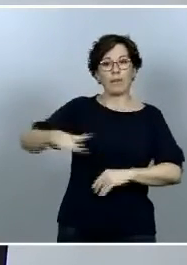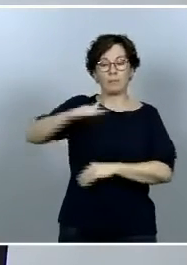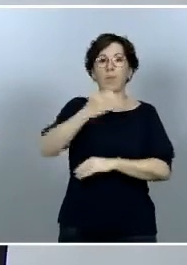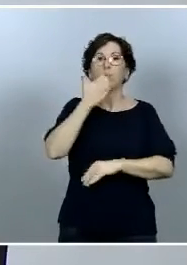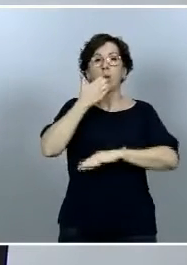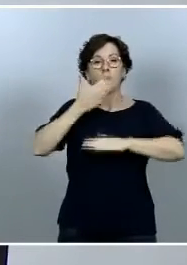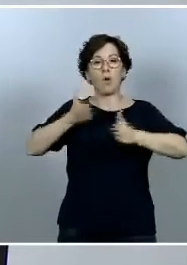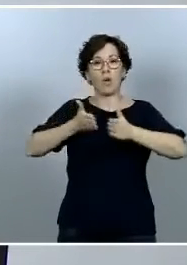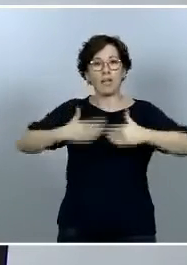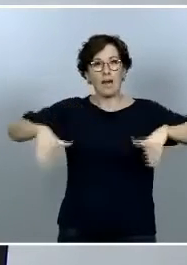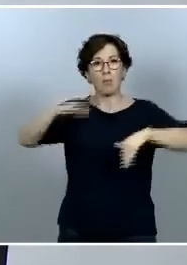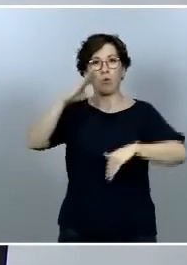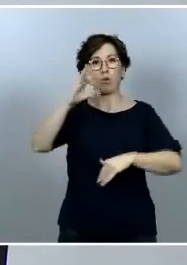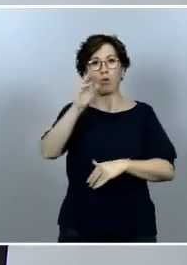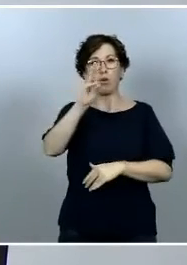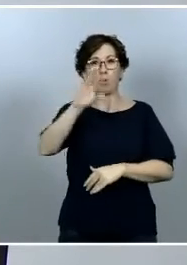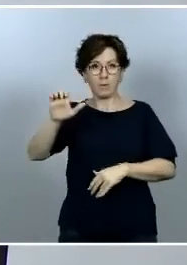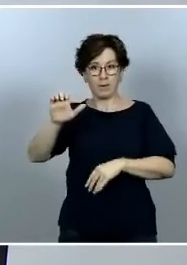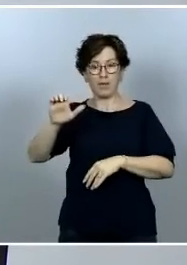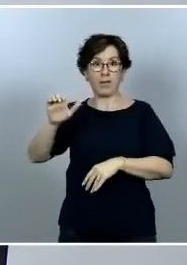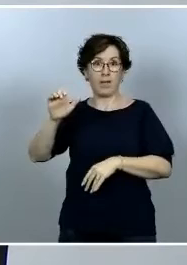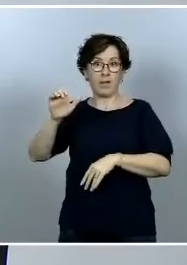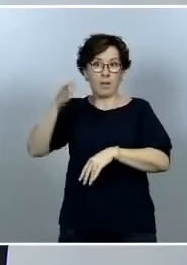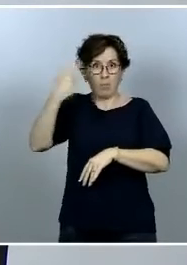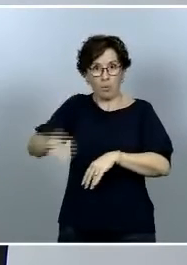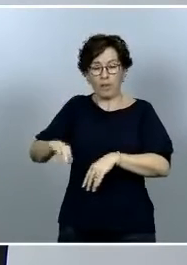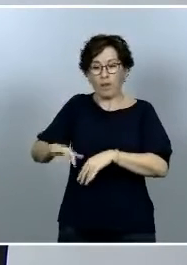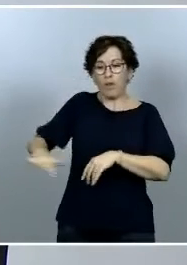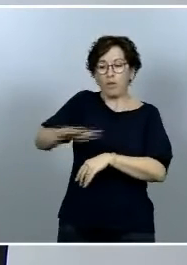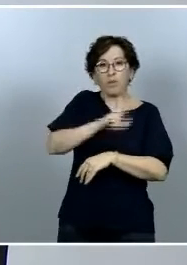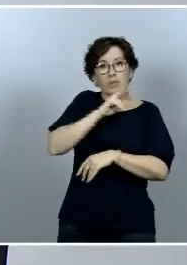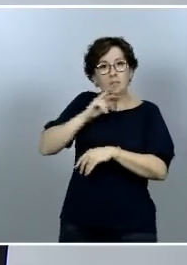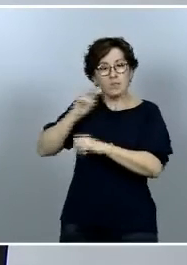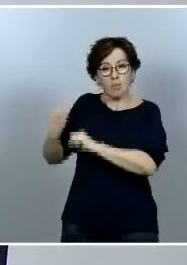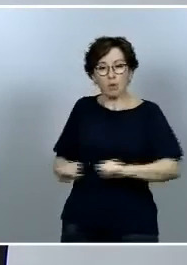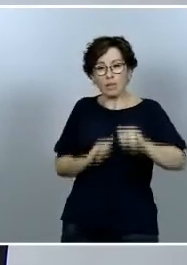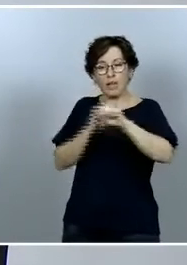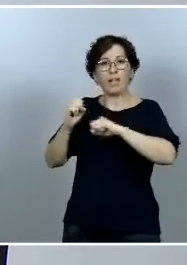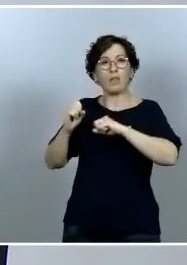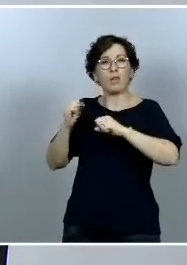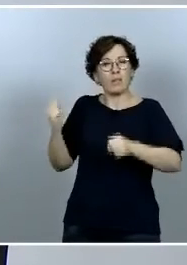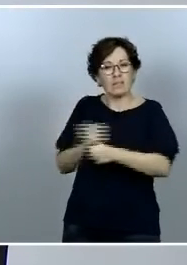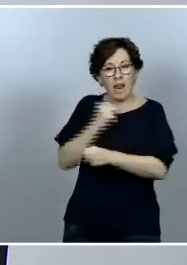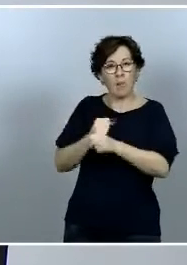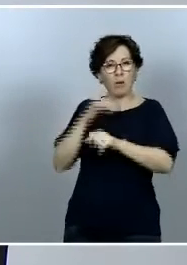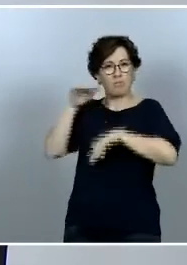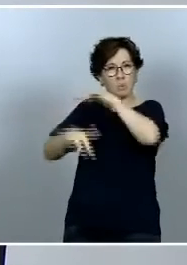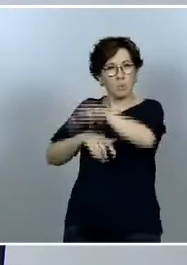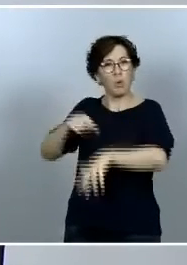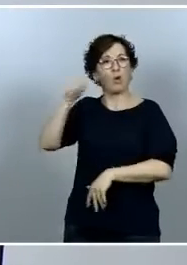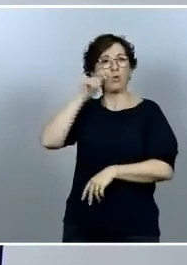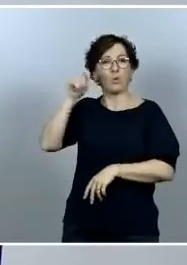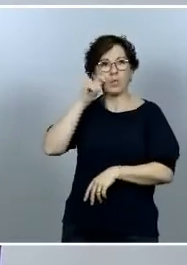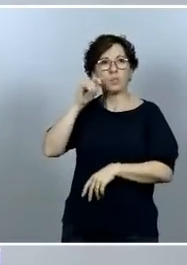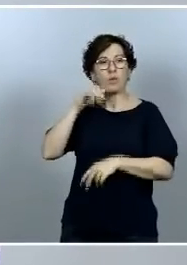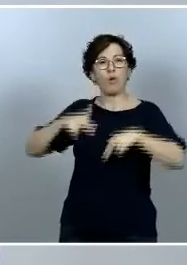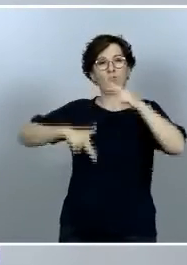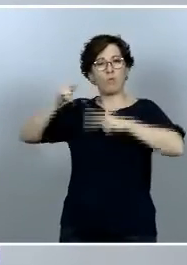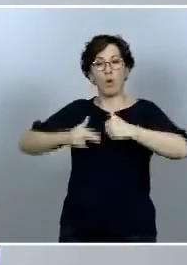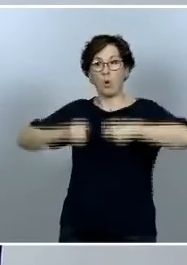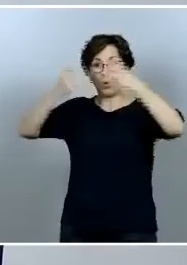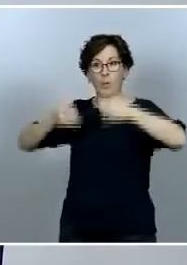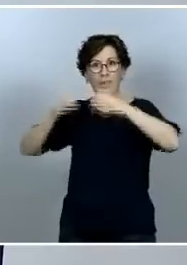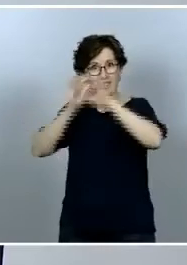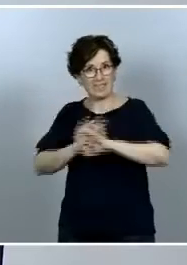que permitan tener un colchón protegido sin actividad turística o sin actividad urbanística adicional